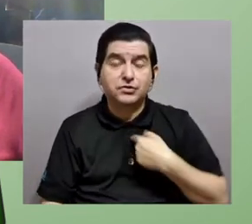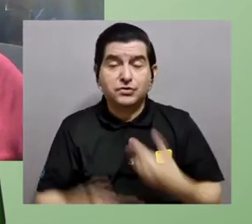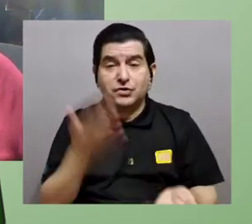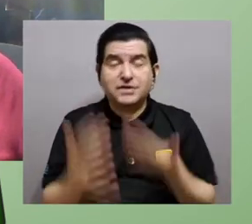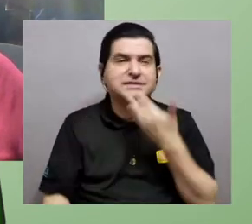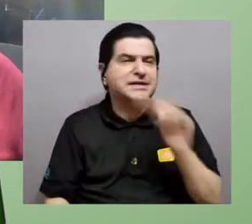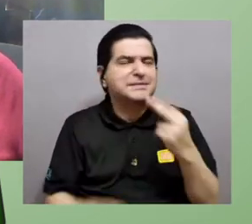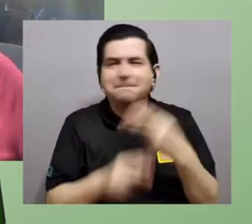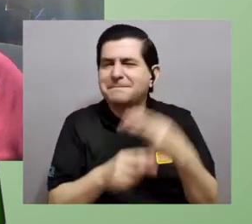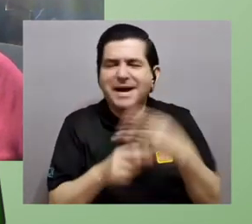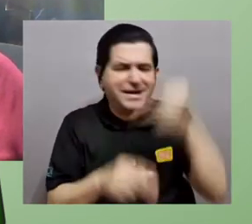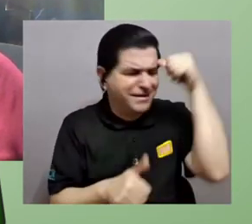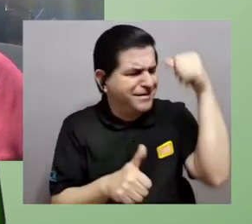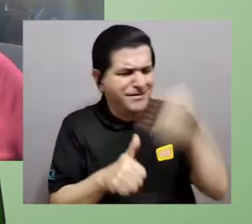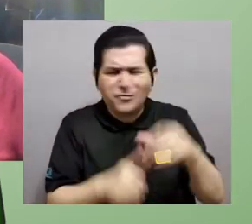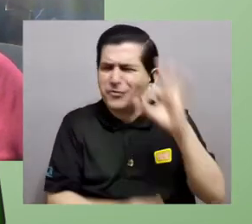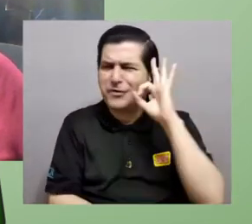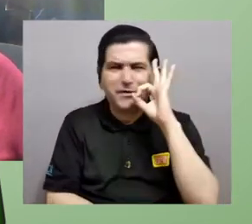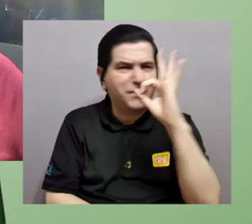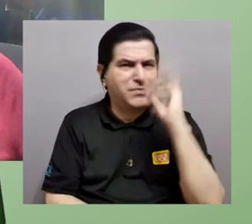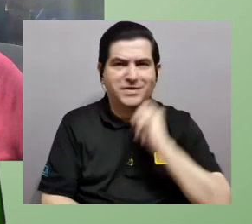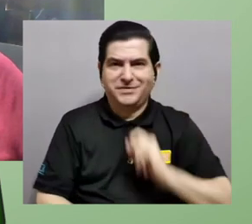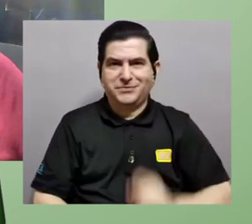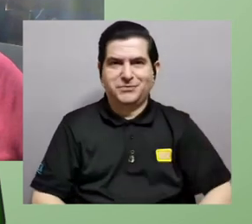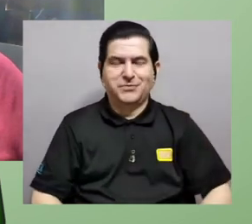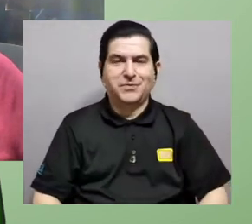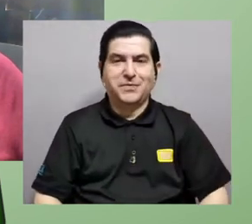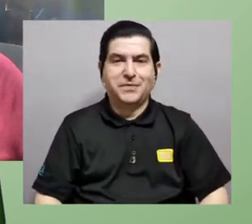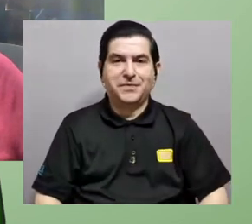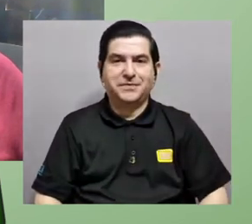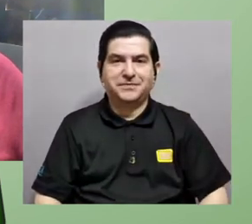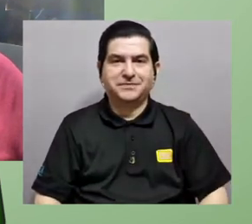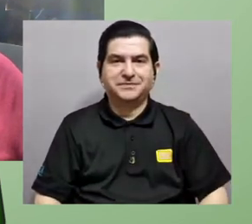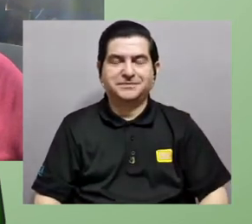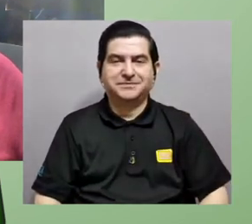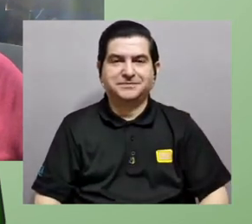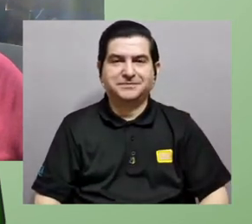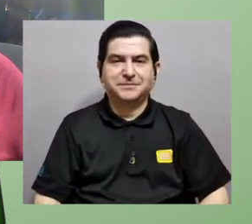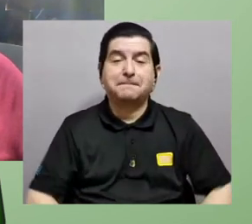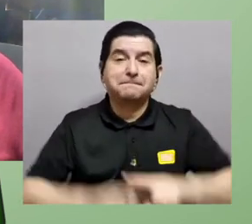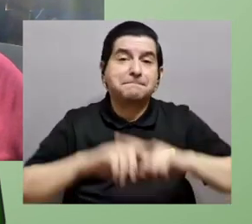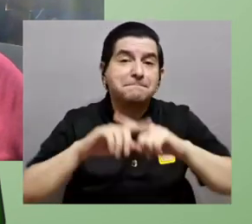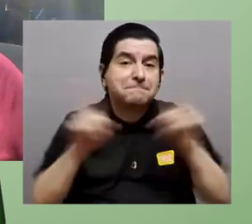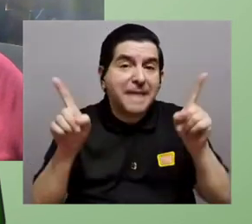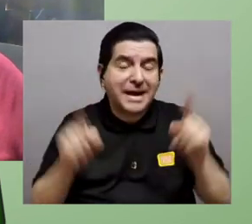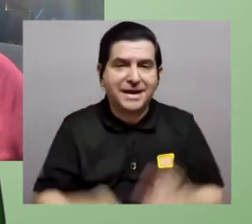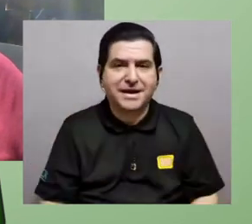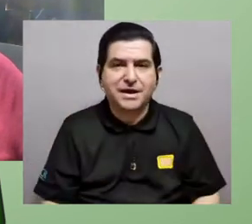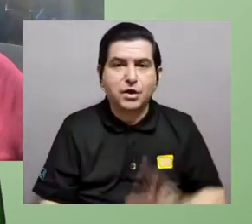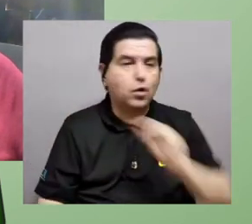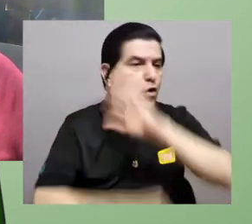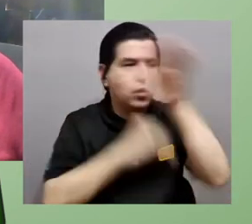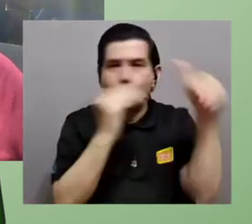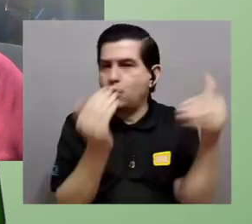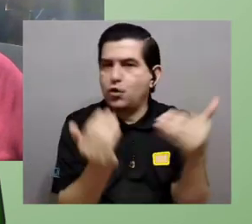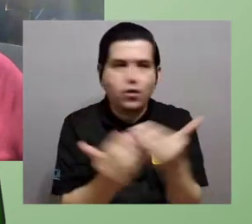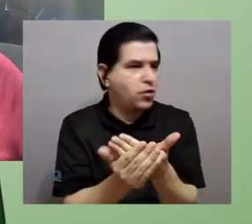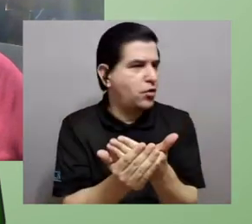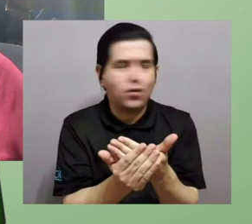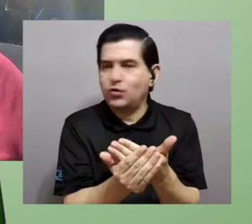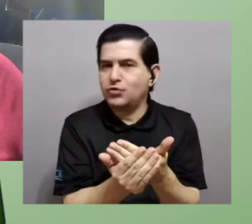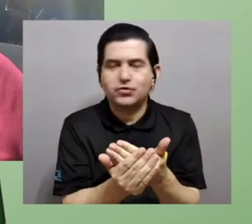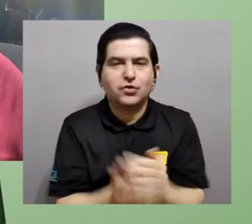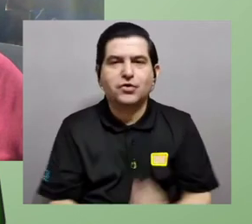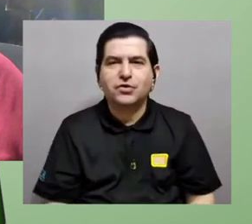estoy mal con el nombre porque no lo recuerdo pero este digamos no